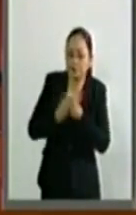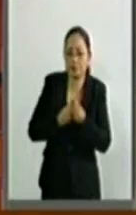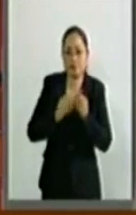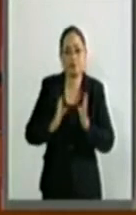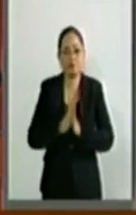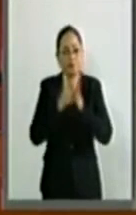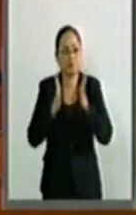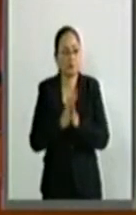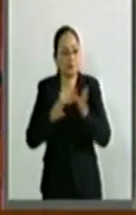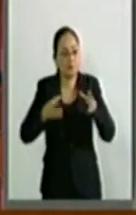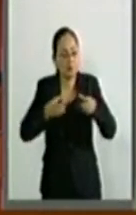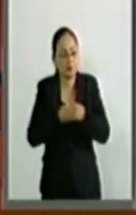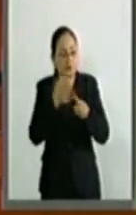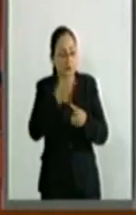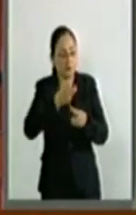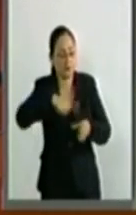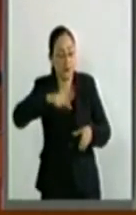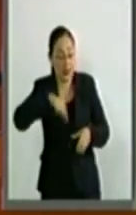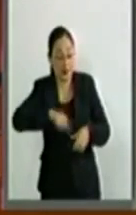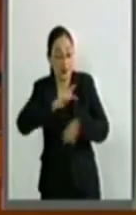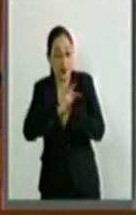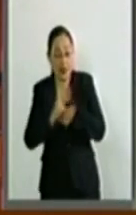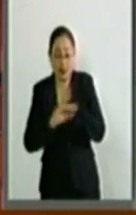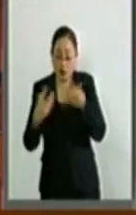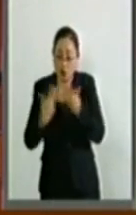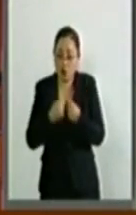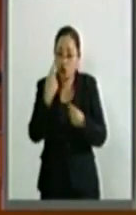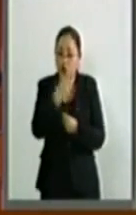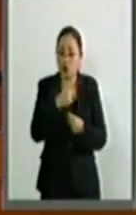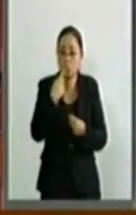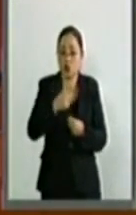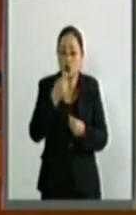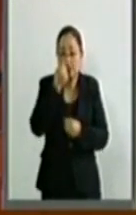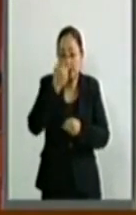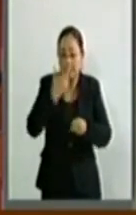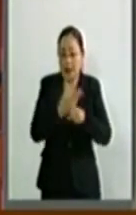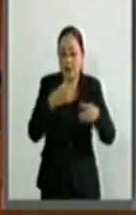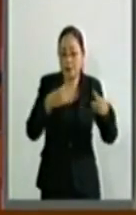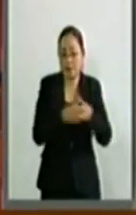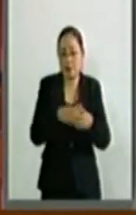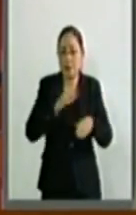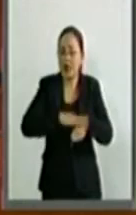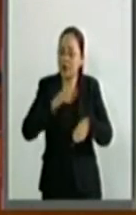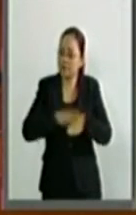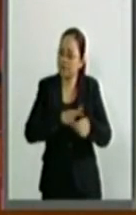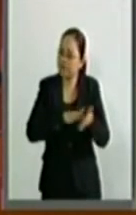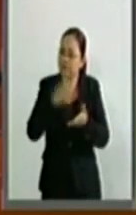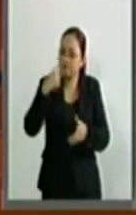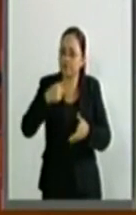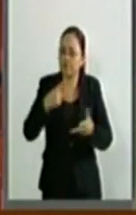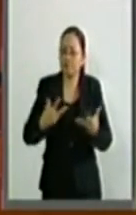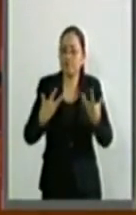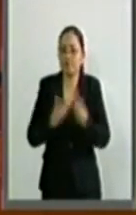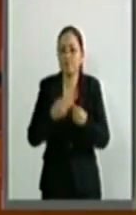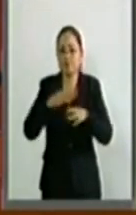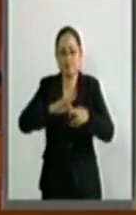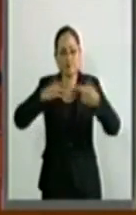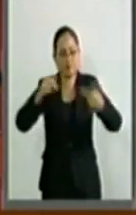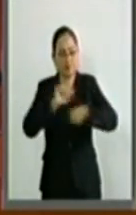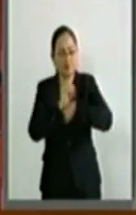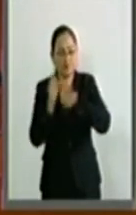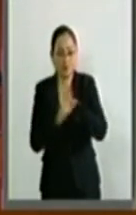entre esta soberanía y la Cancillería robustecerá la estrategia de política exterior